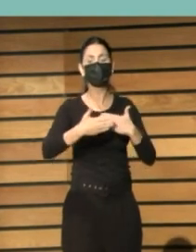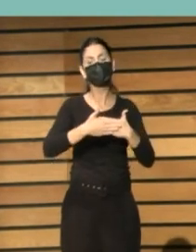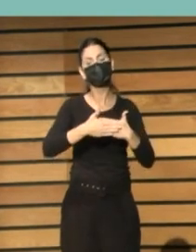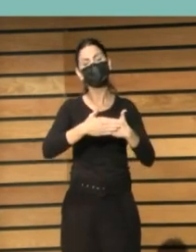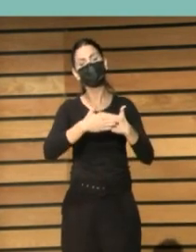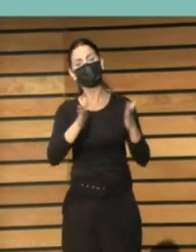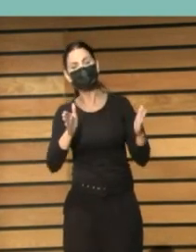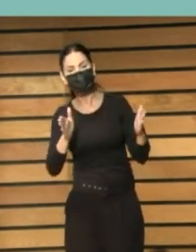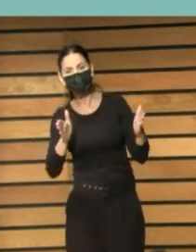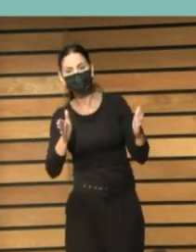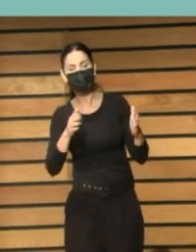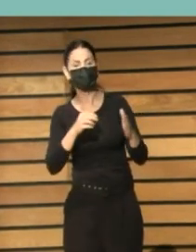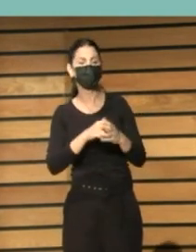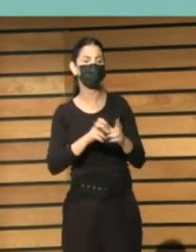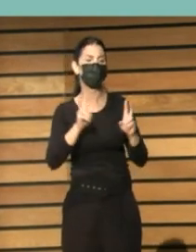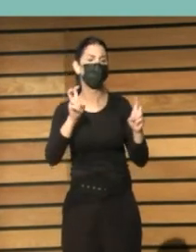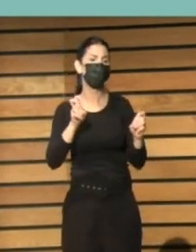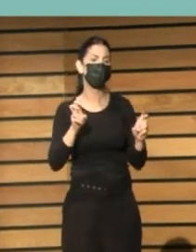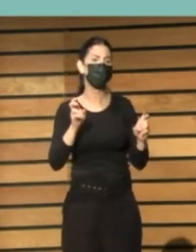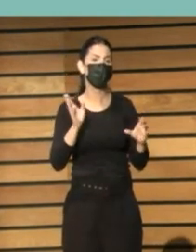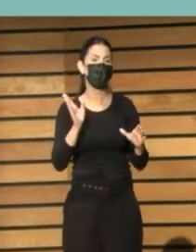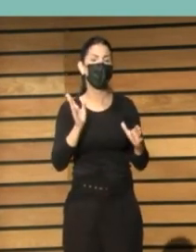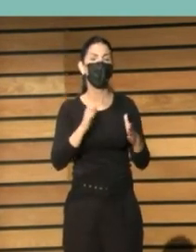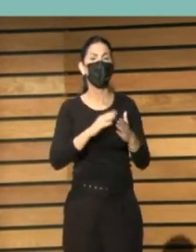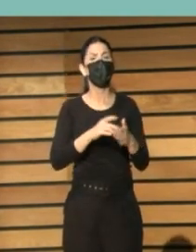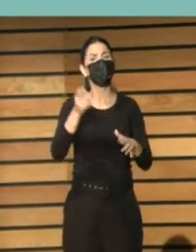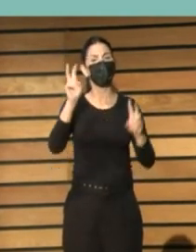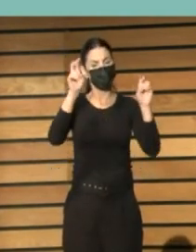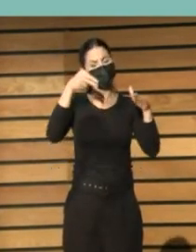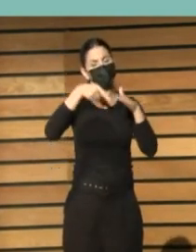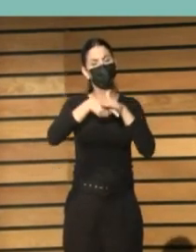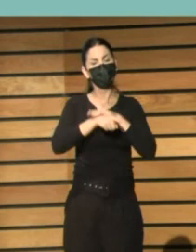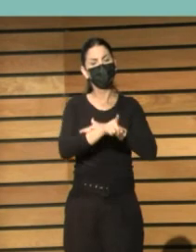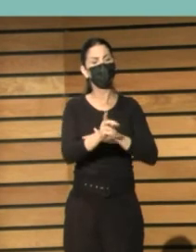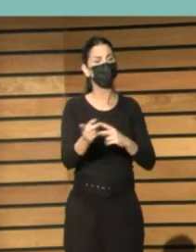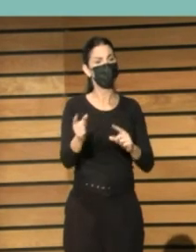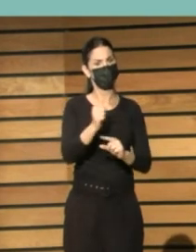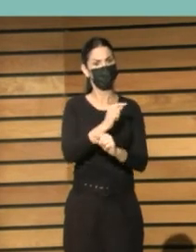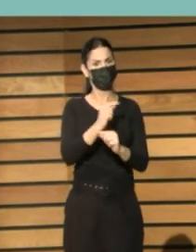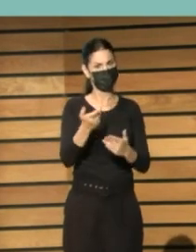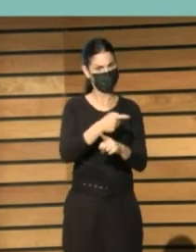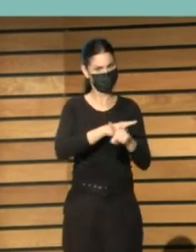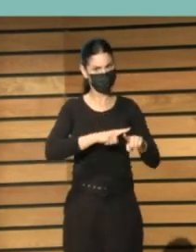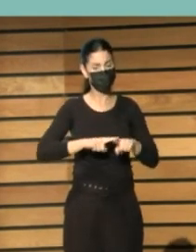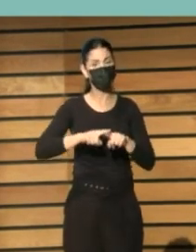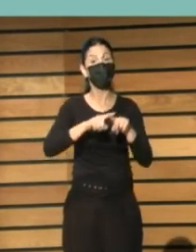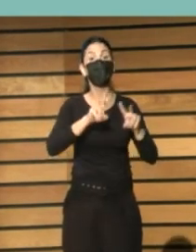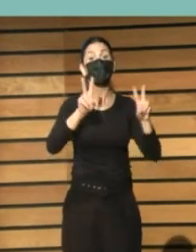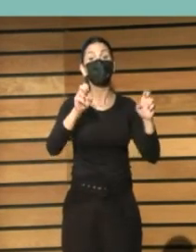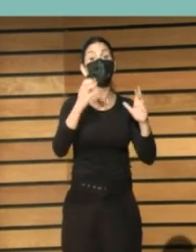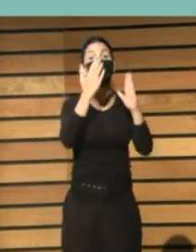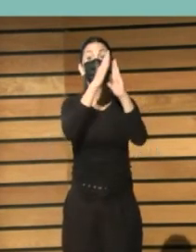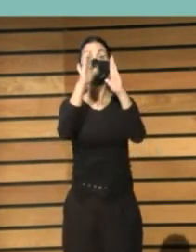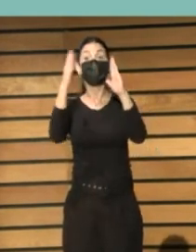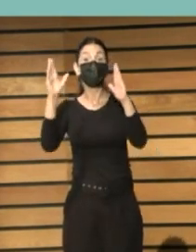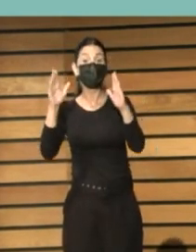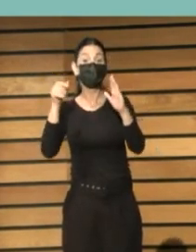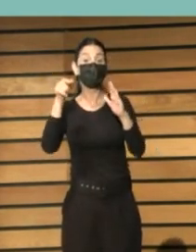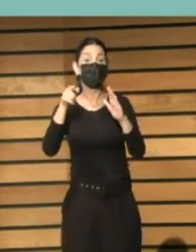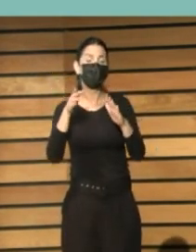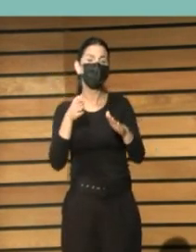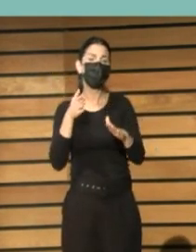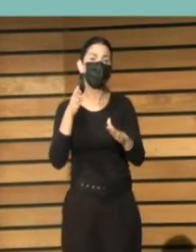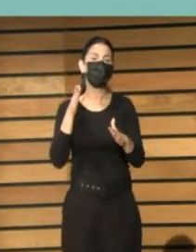otra ventana a la que nos vamos a lanzar ya como si teníamos pocas que es la de las bibliotecas como como puntos de acceso a la información